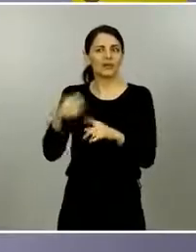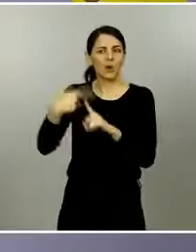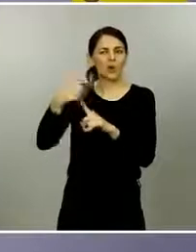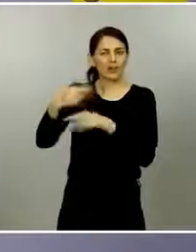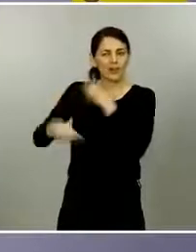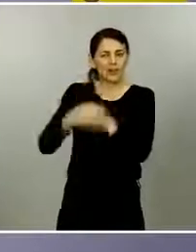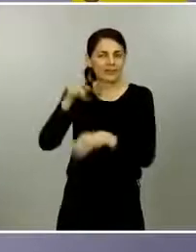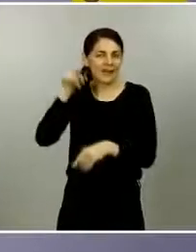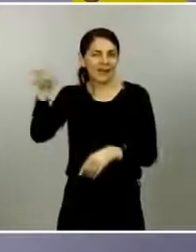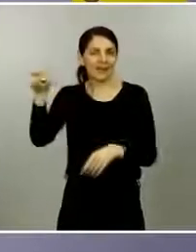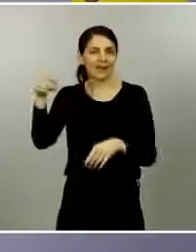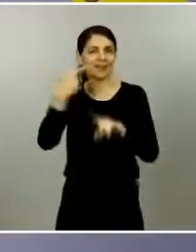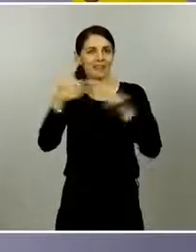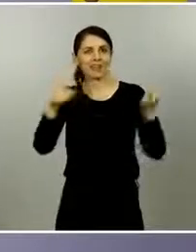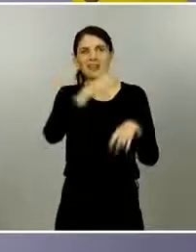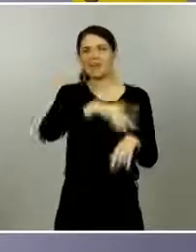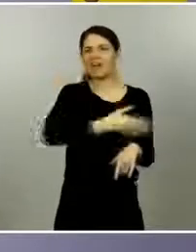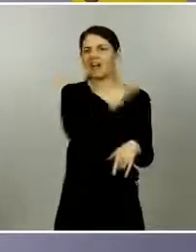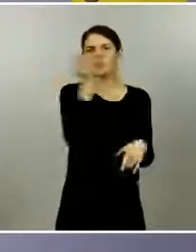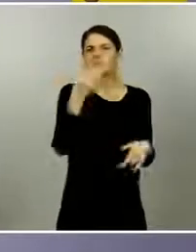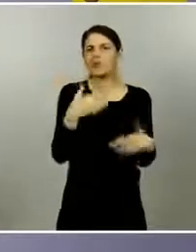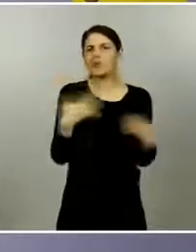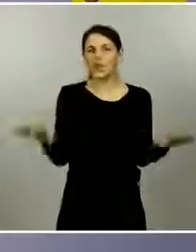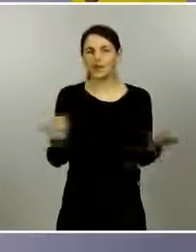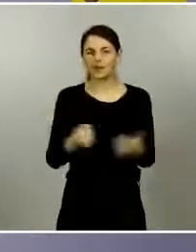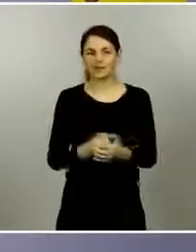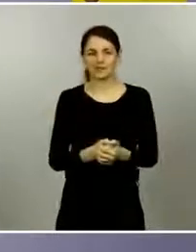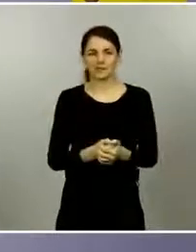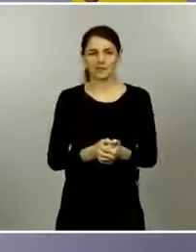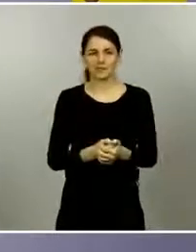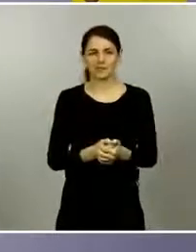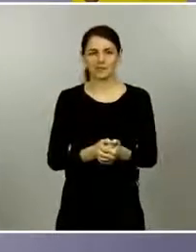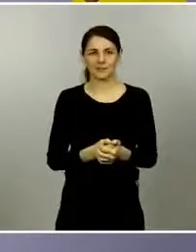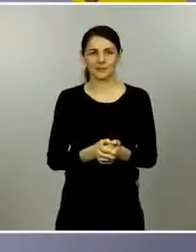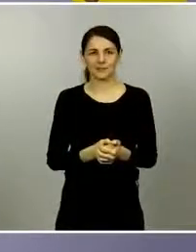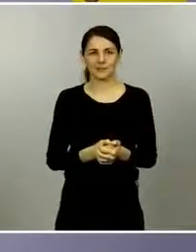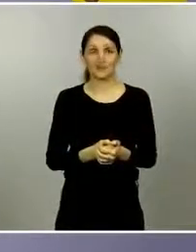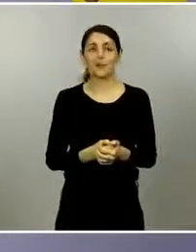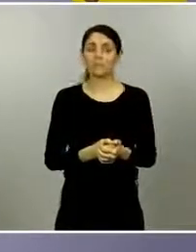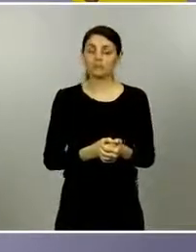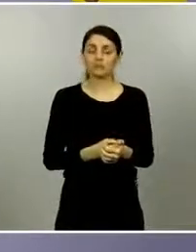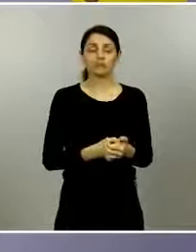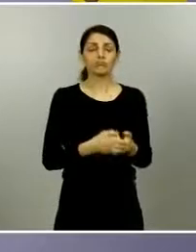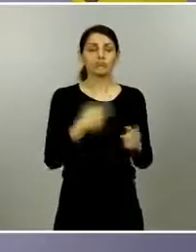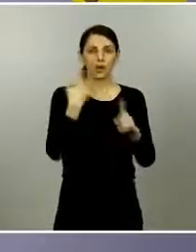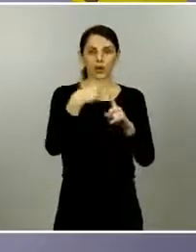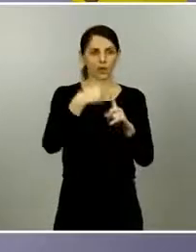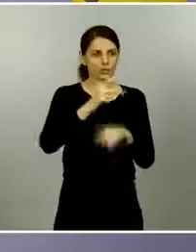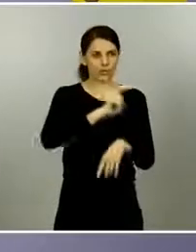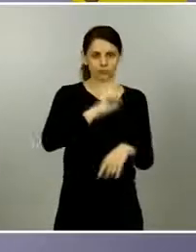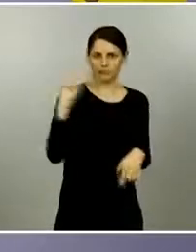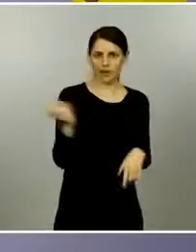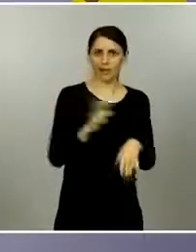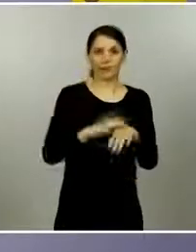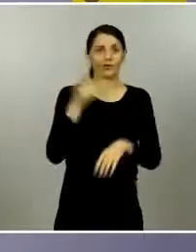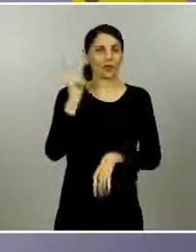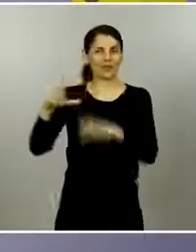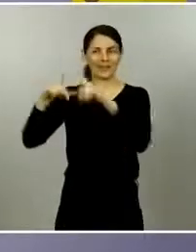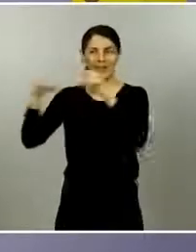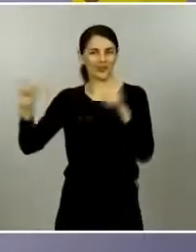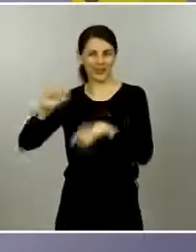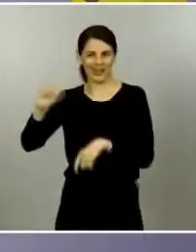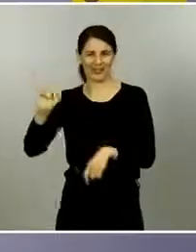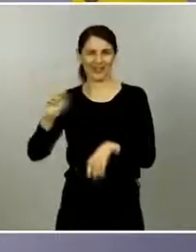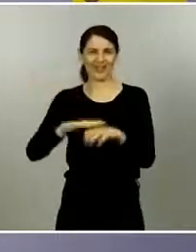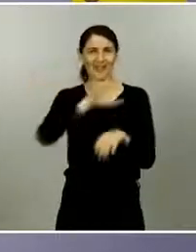buenos datos al parecer qué tiene que decir sí tenemos varias cosas relacionadas con Asturias pero no sólo con Asturias sino